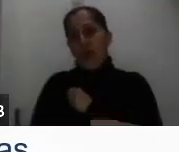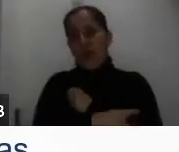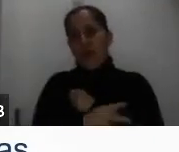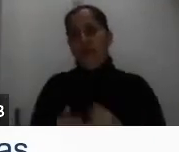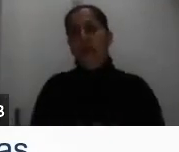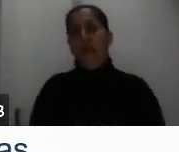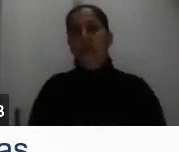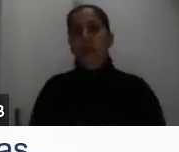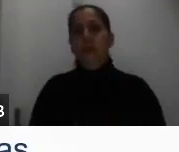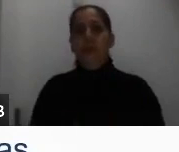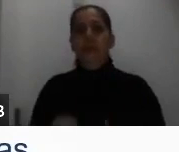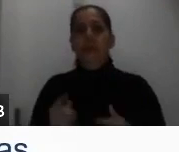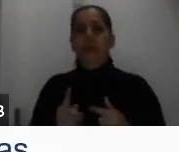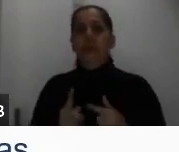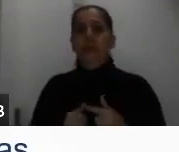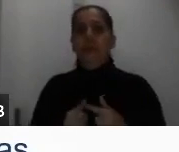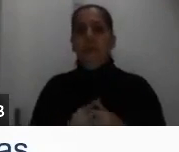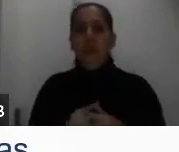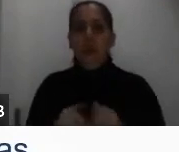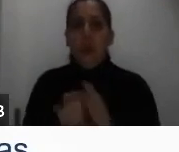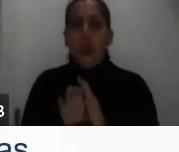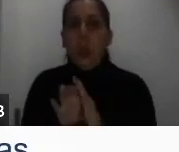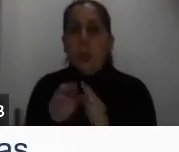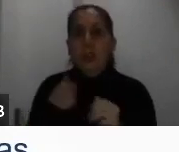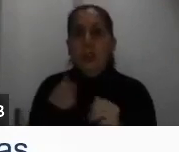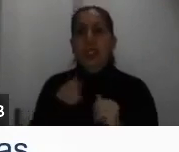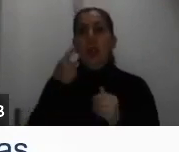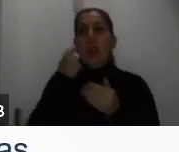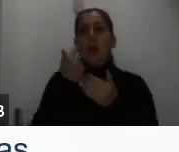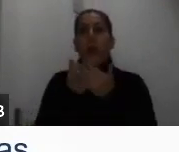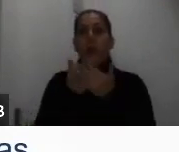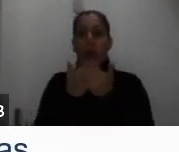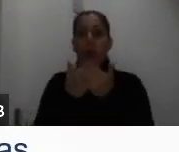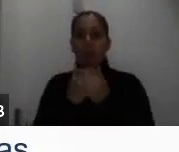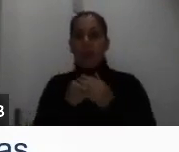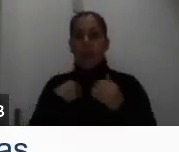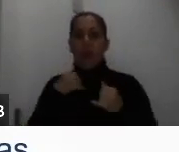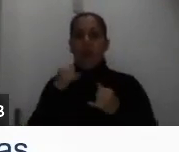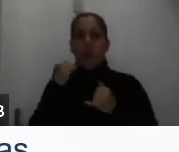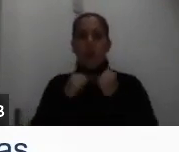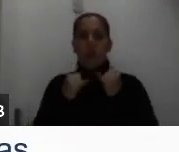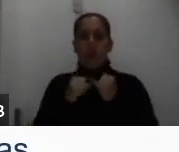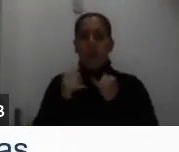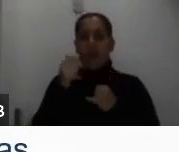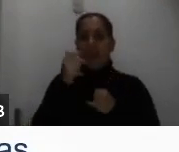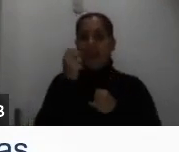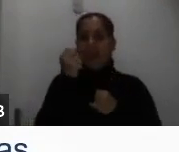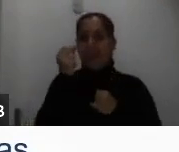entonces al menos si pudieran entregarnos los comprobantes de los últimos 13 envíos.